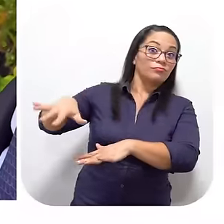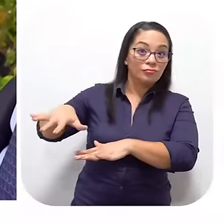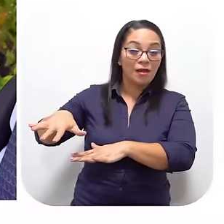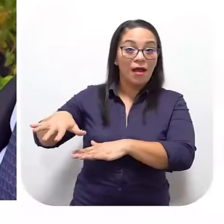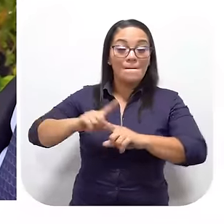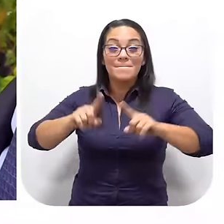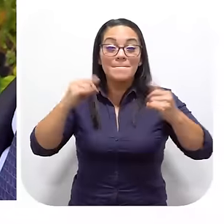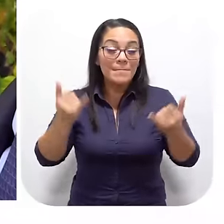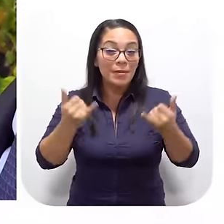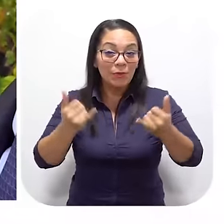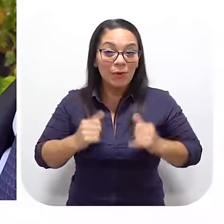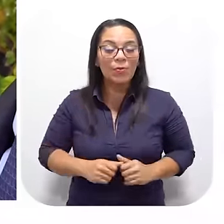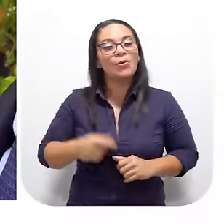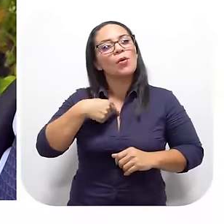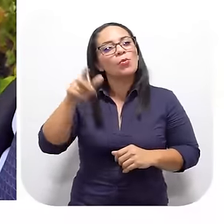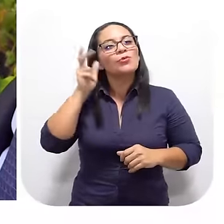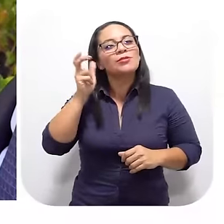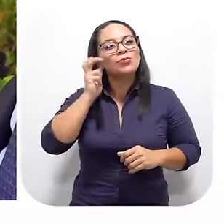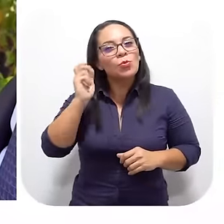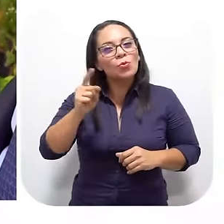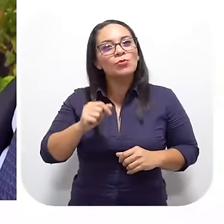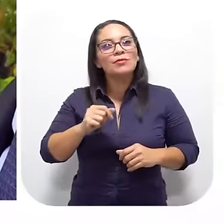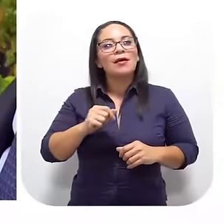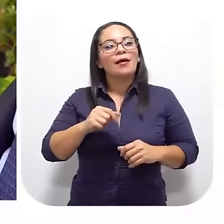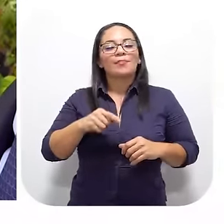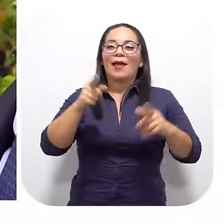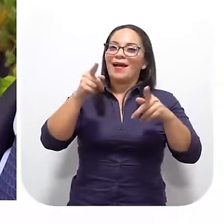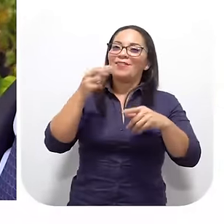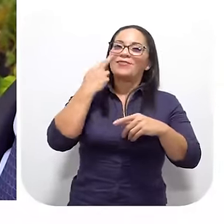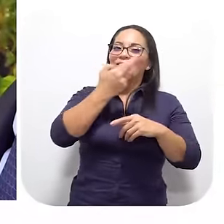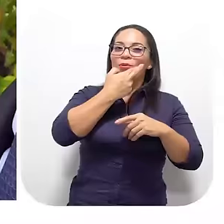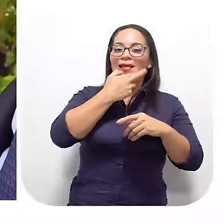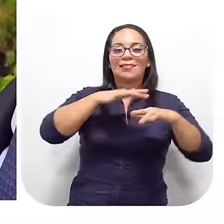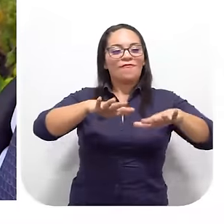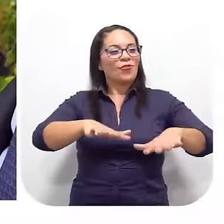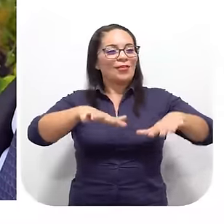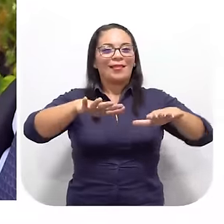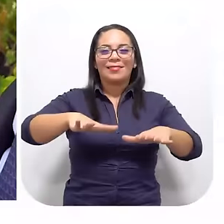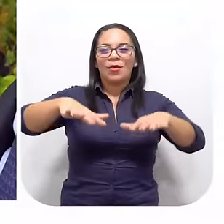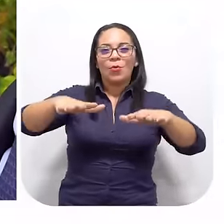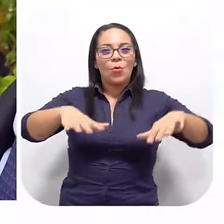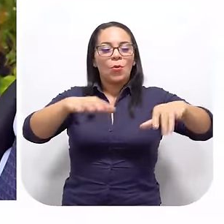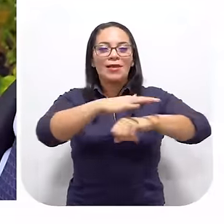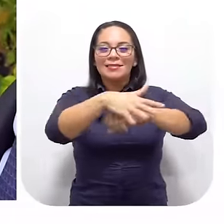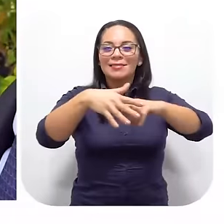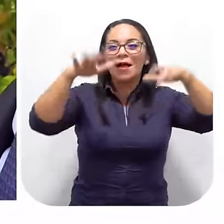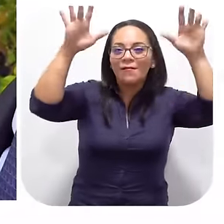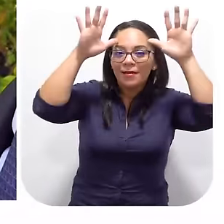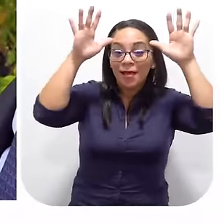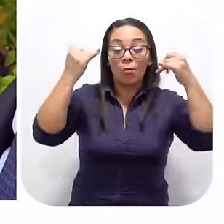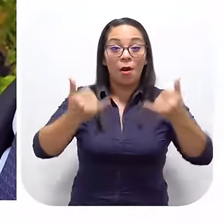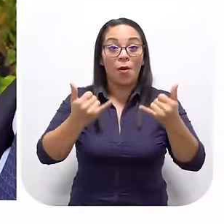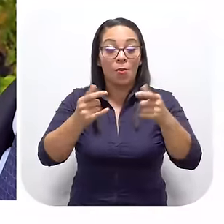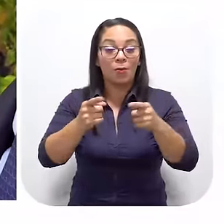Y ahora Este Uno escucha Del restaurante flotante De la isla de Nau Por todo lado Ahora